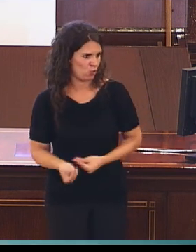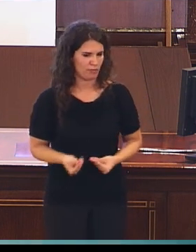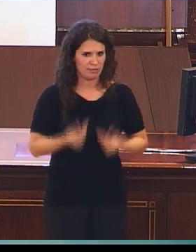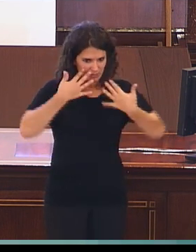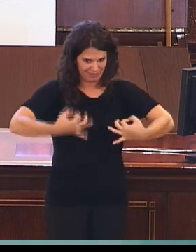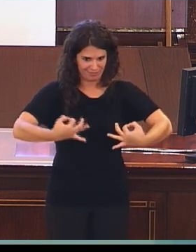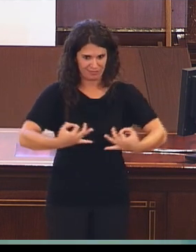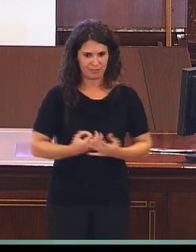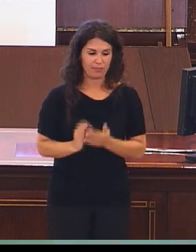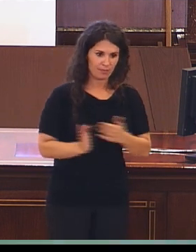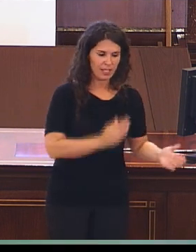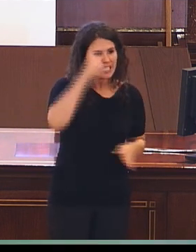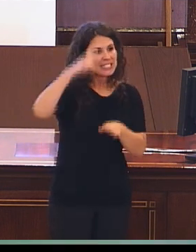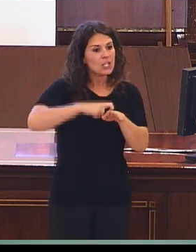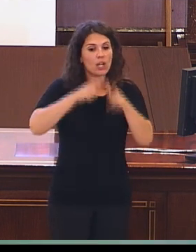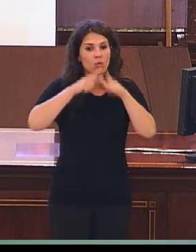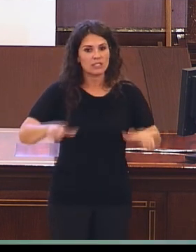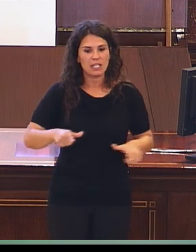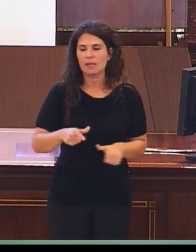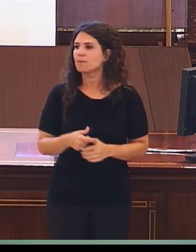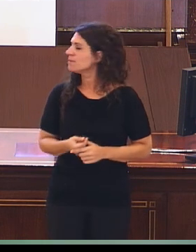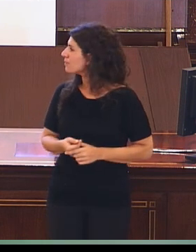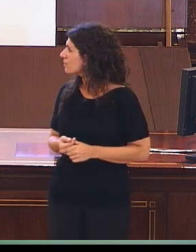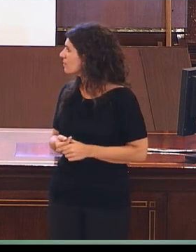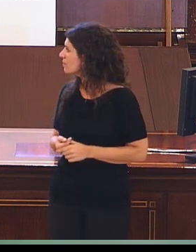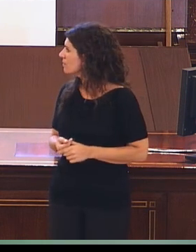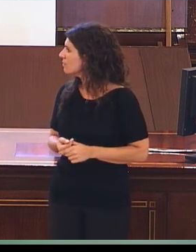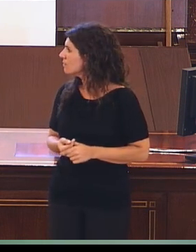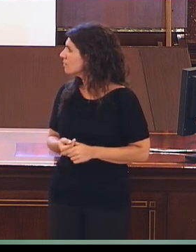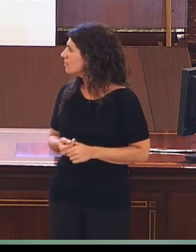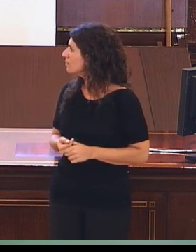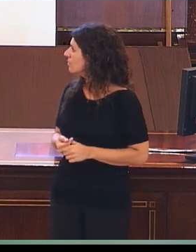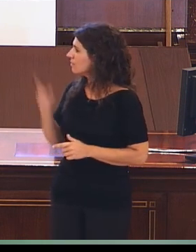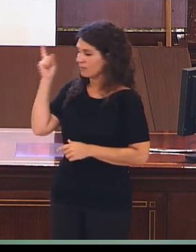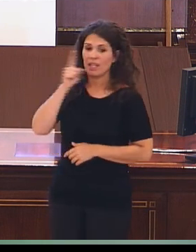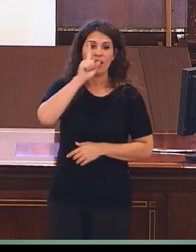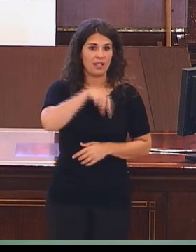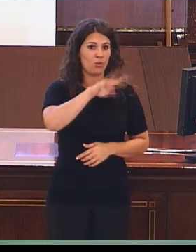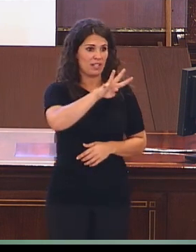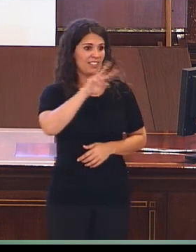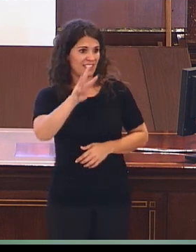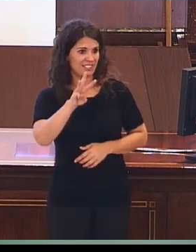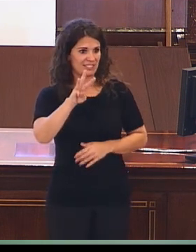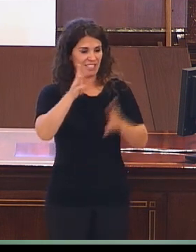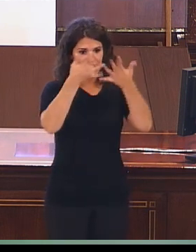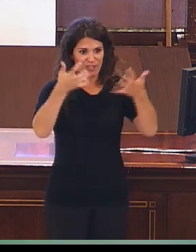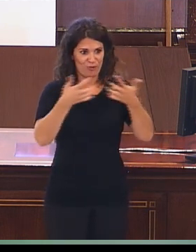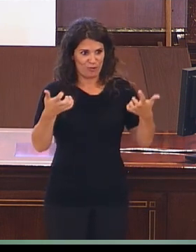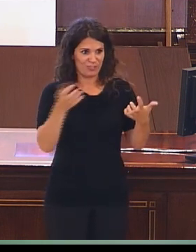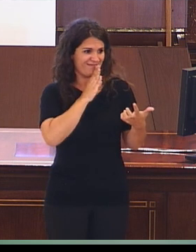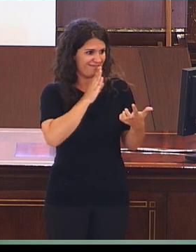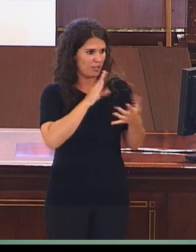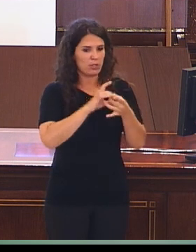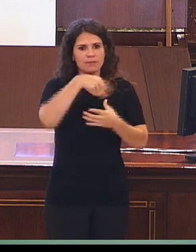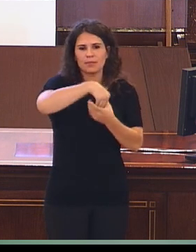psicolingüística, pues, dentro de estos 143 artículos, pues, encontramos artículos